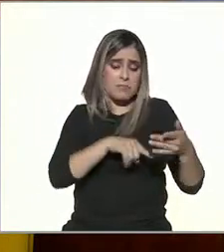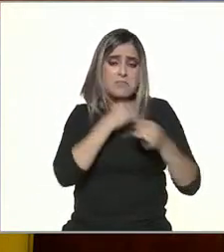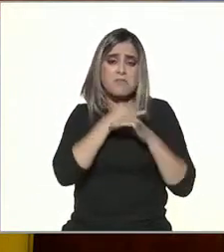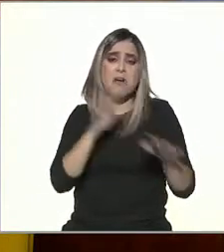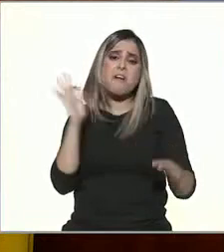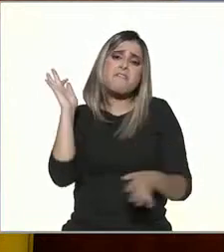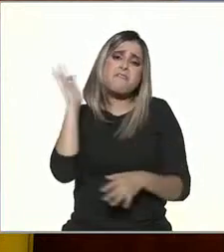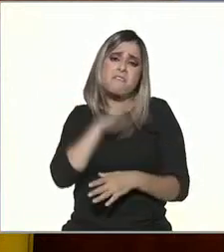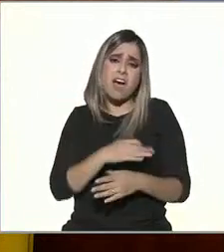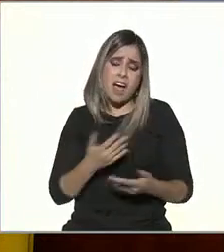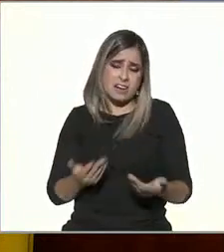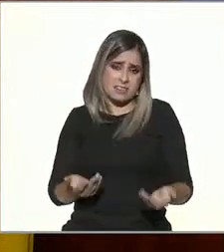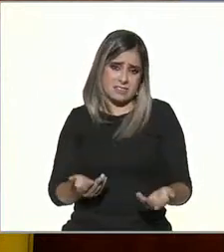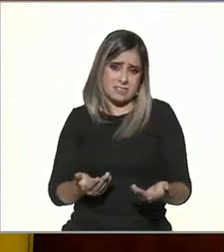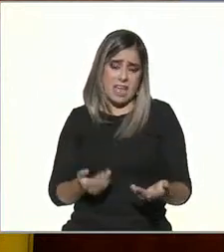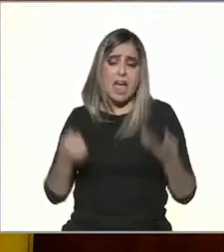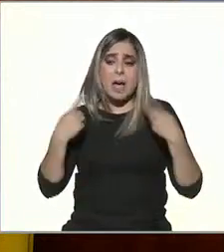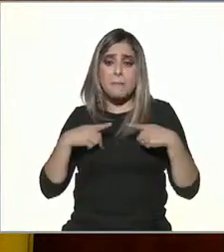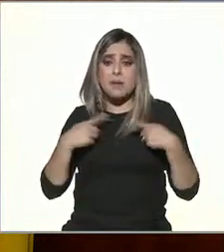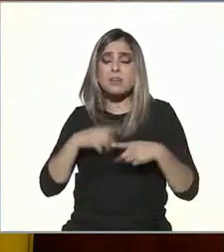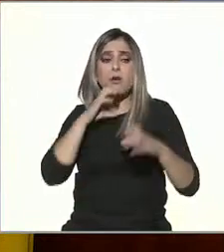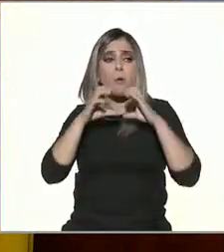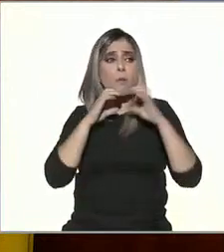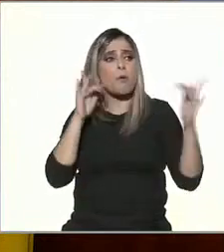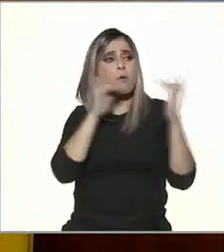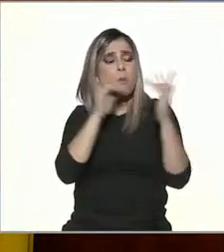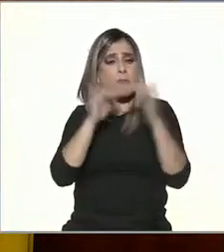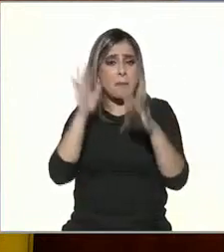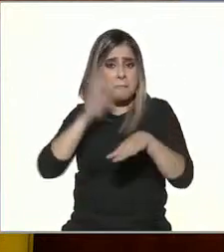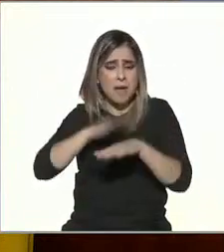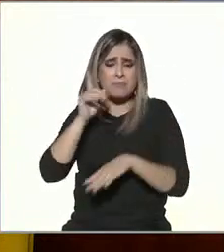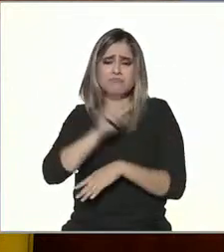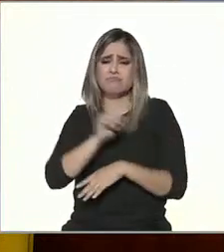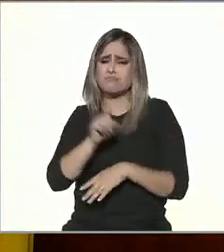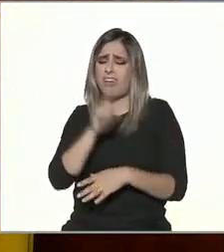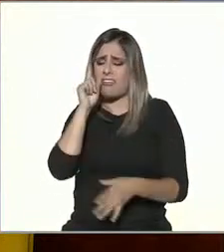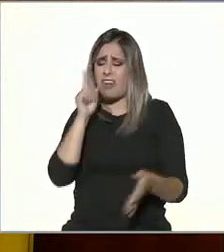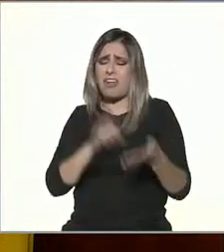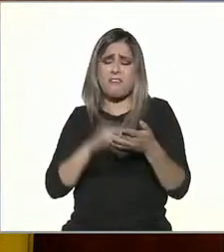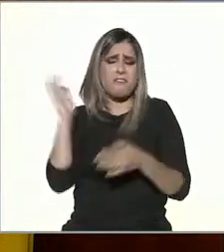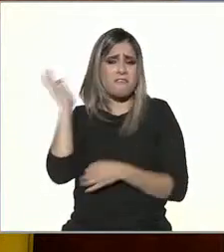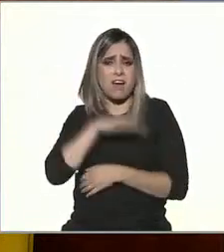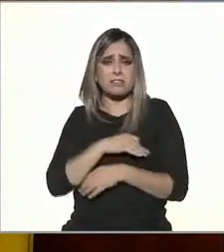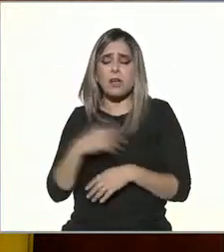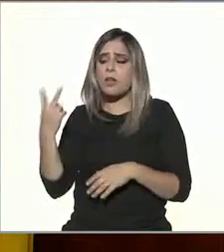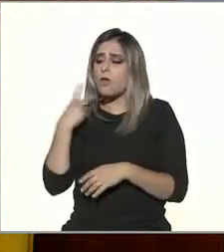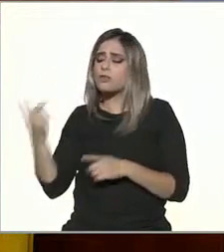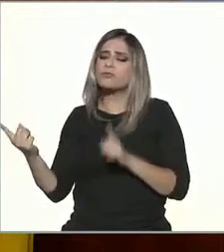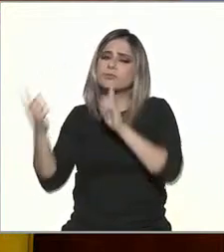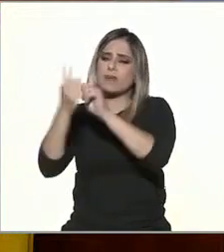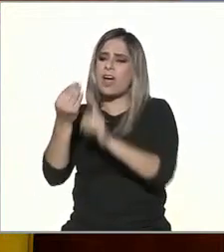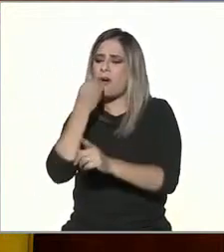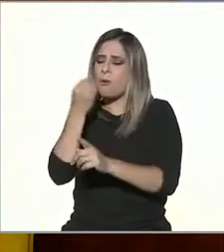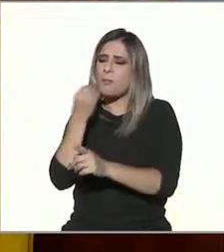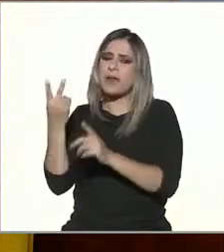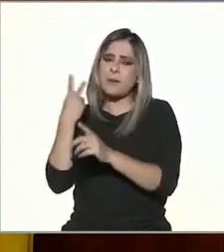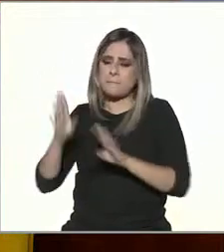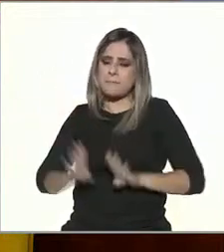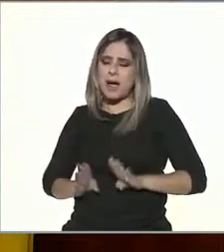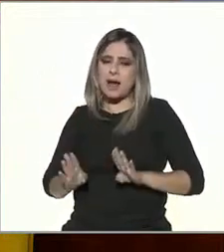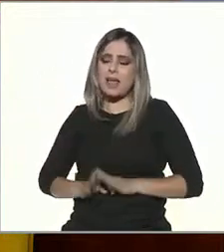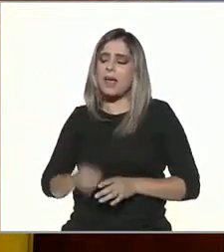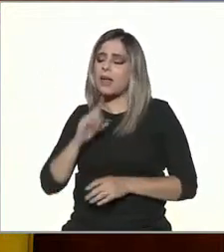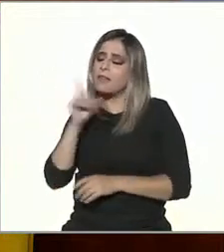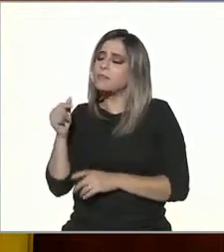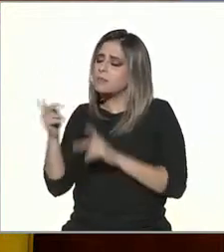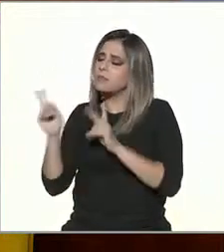Y si dicen que las personas están más comunicadas, también creo que es falso. He visto parejas que van a comer y se la pasan en su teléfono. Yo